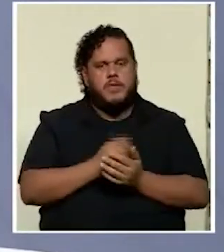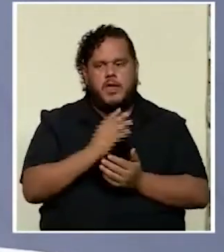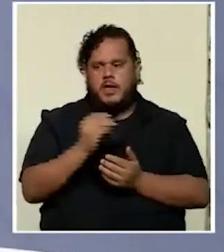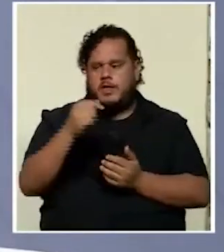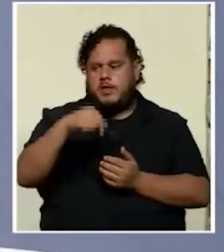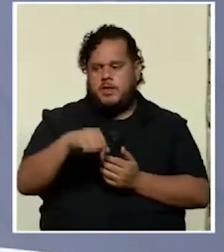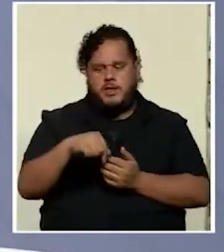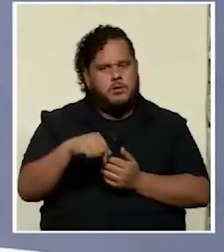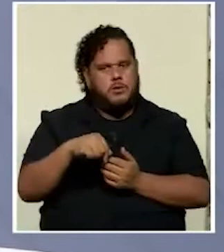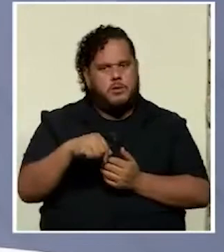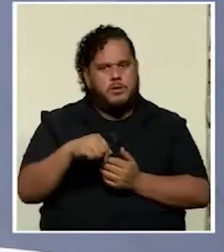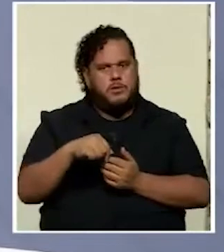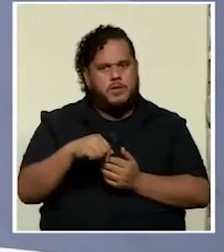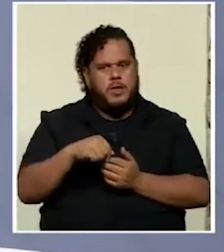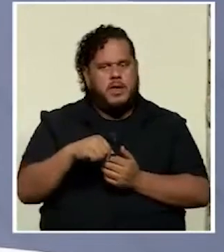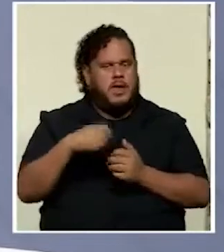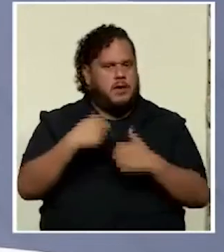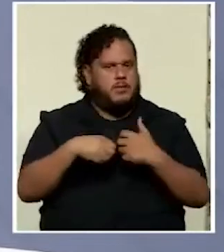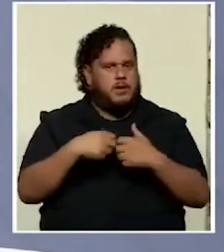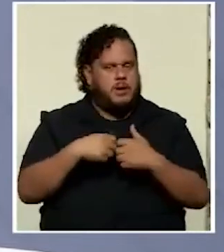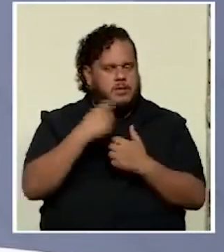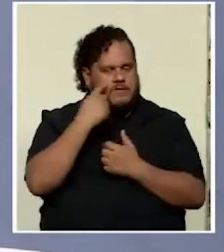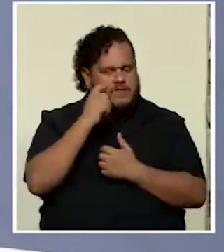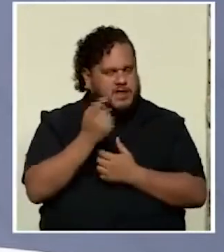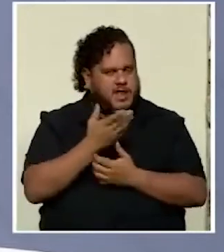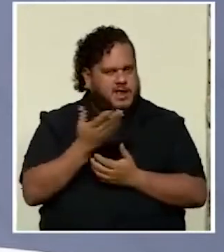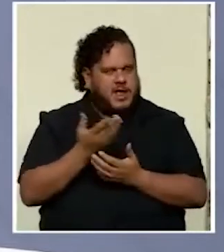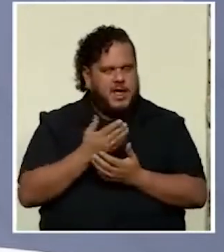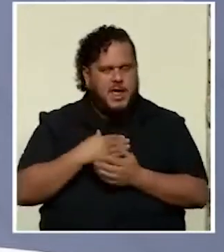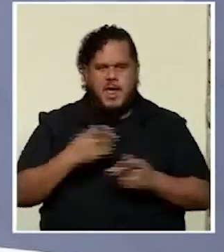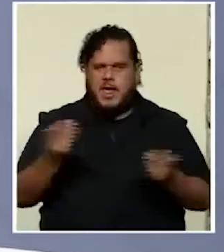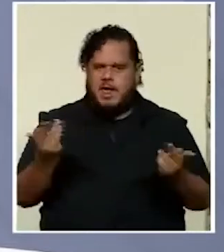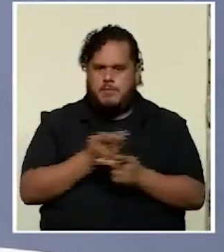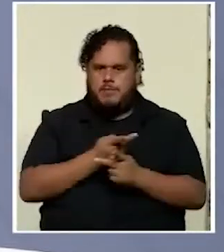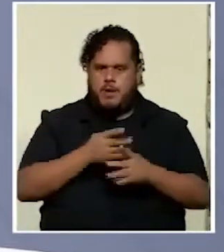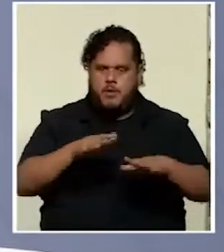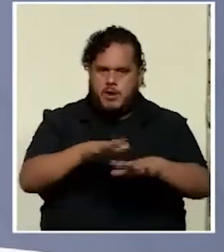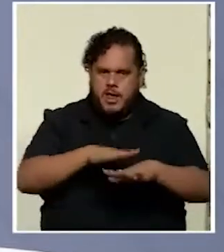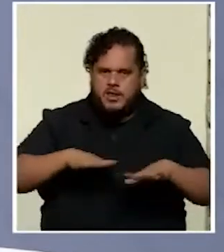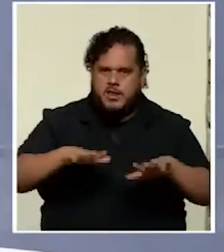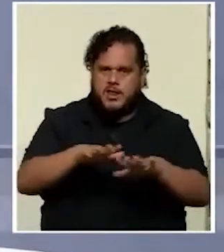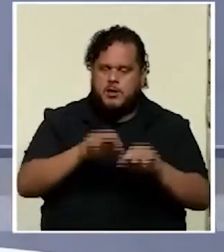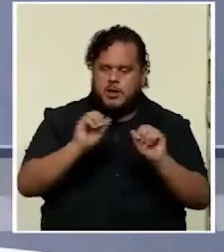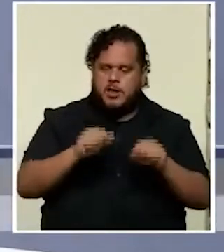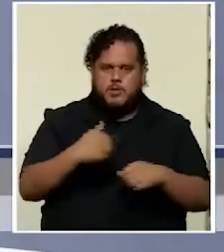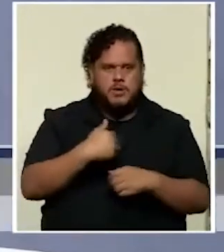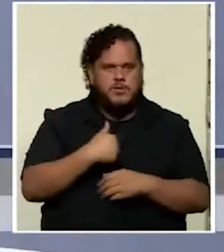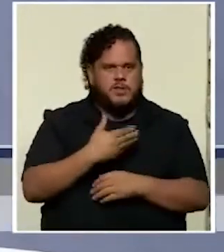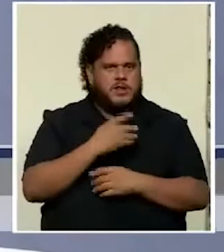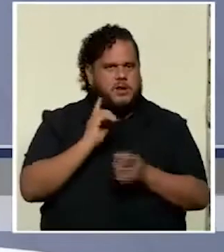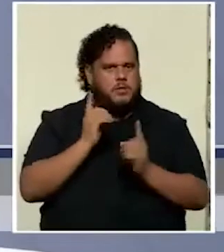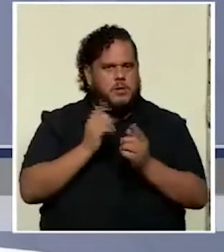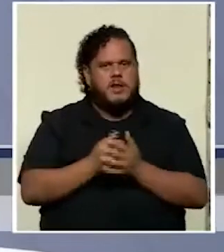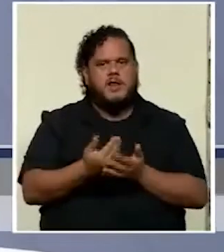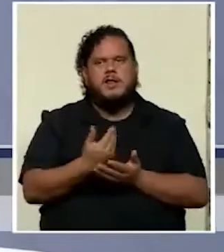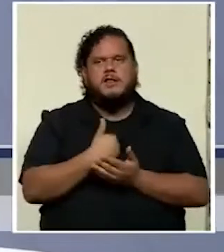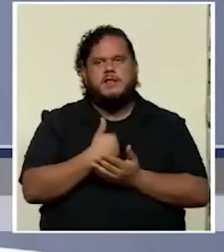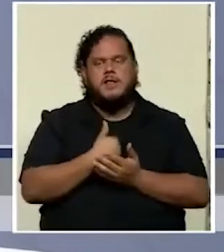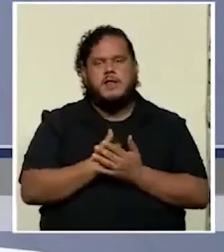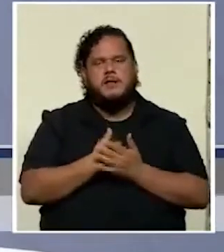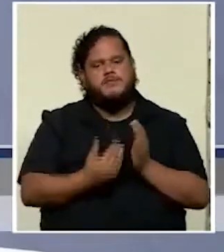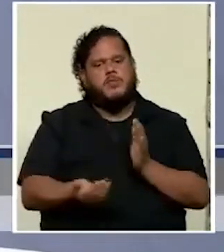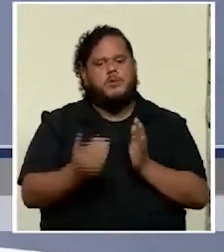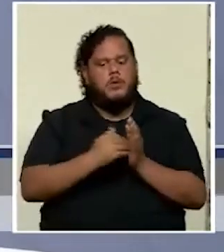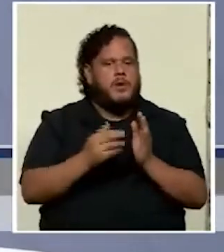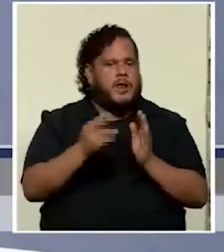hoy en el marco de la crisis fiscal por ejemplo el peor escenario que podríamos tener Gustavo por ejemplo es tener volver